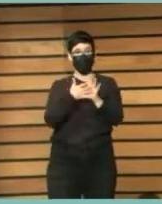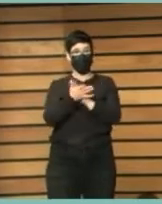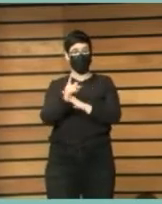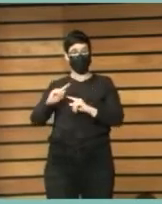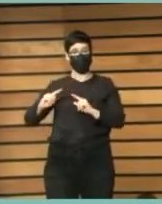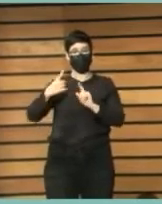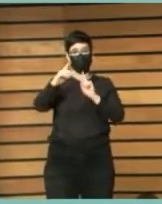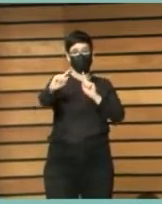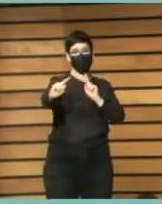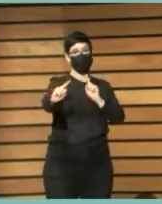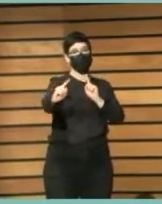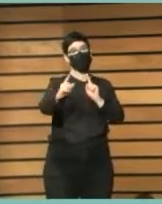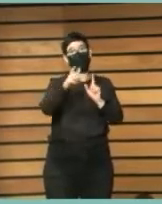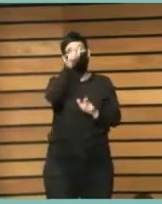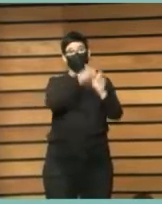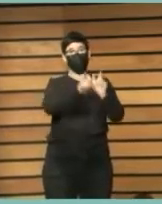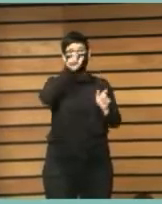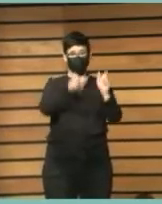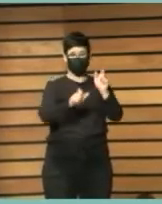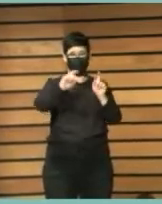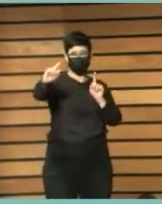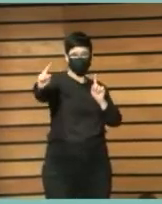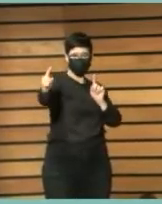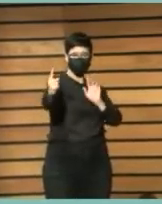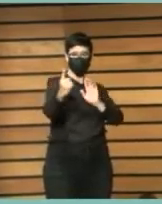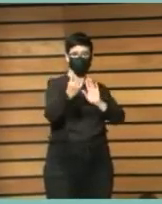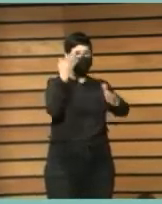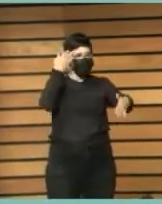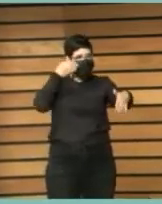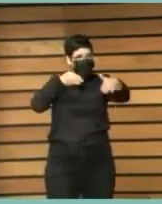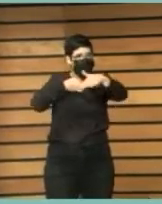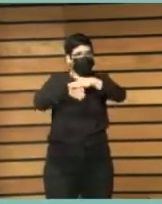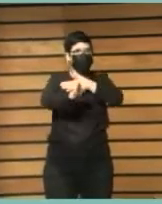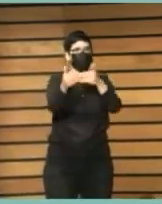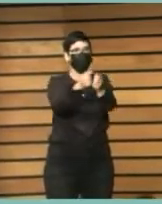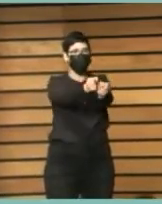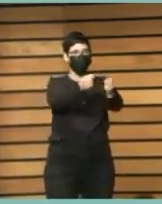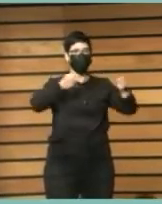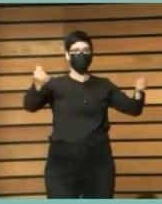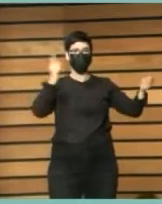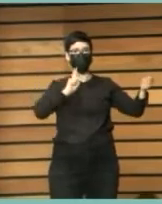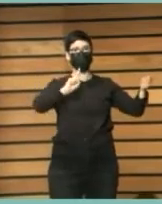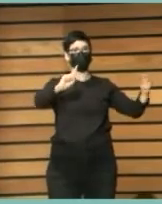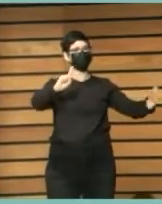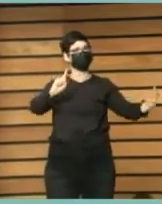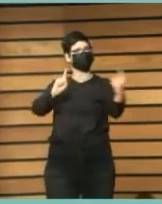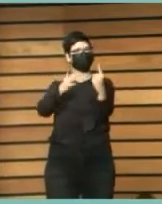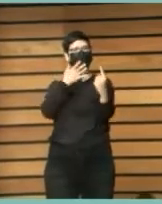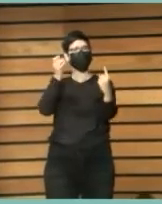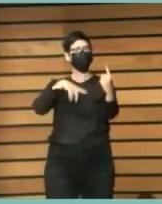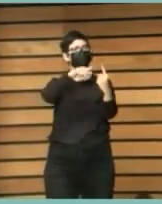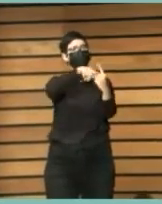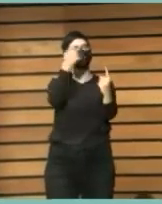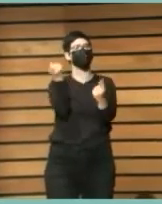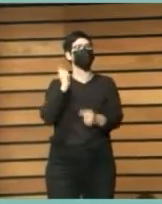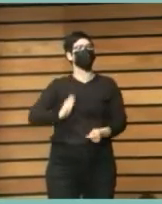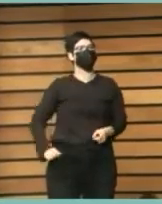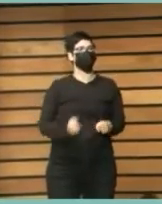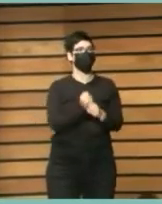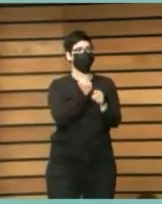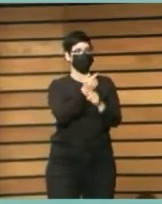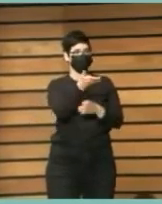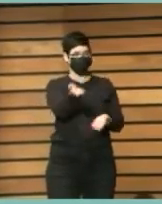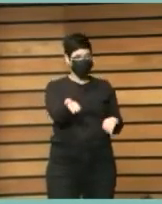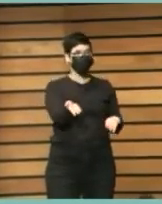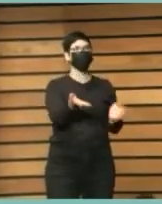a encontrar la ciudadanía cuando entra a la biblioteca entonces esa sensibilización desde nuestro punto de vista